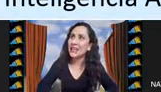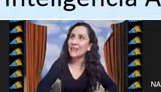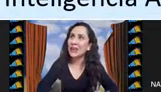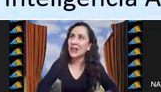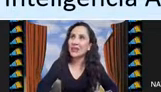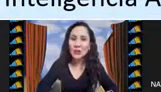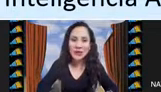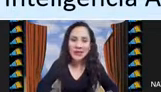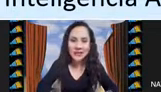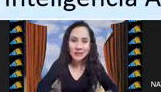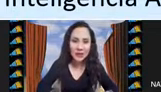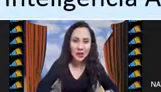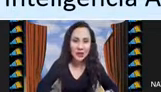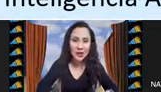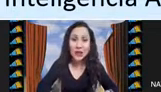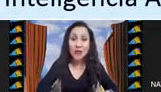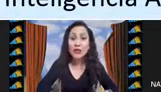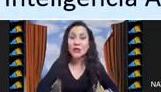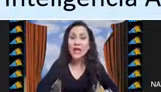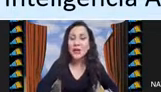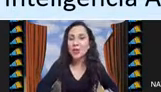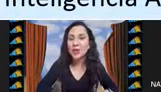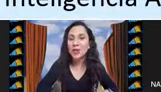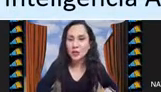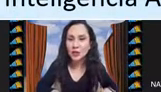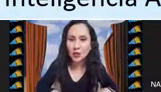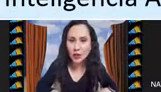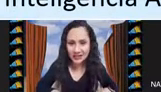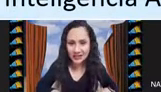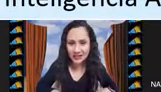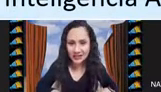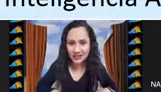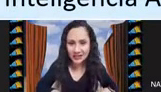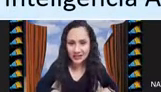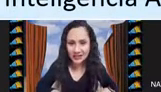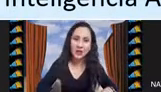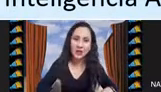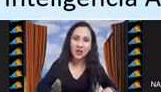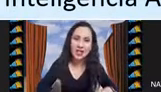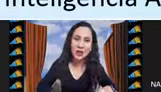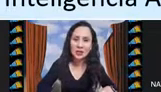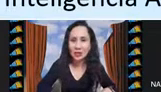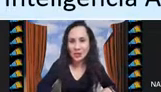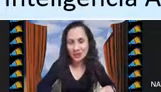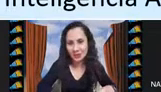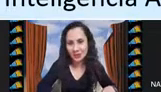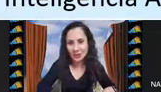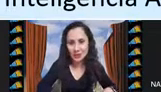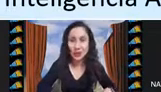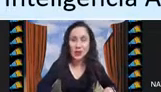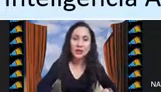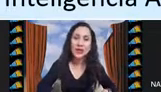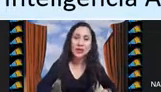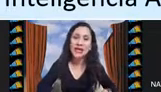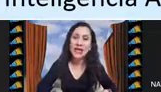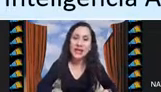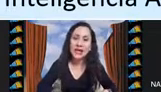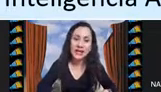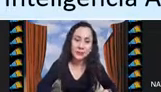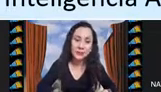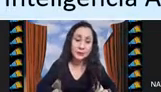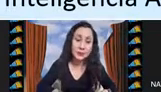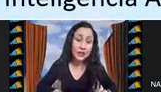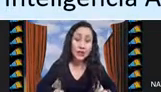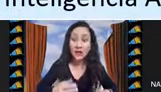a sacar mal las cuentas, pero fue fundada en 1994, entonces ya vamos a cumplir casi 28 años.